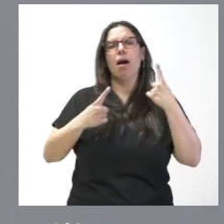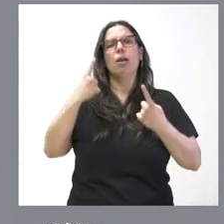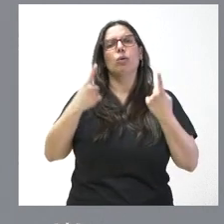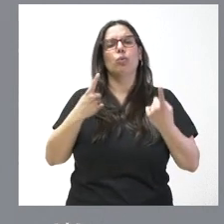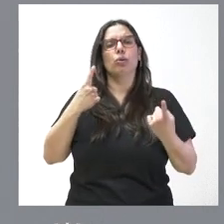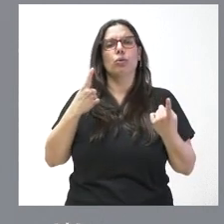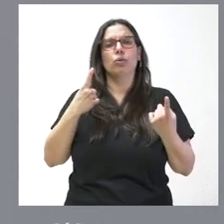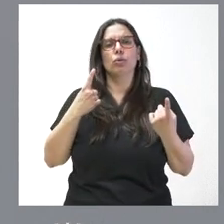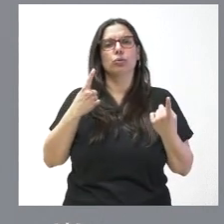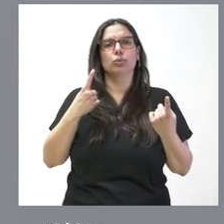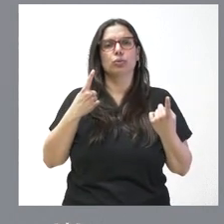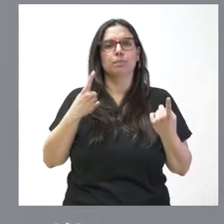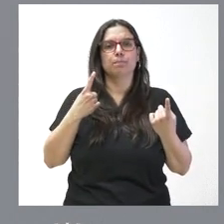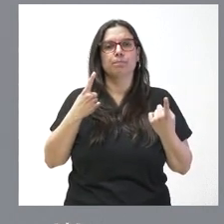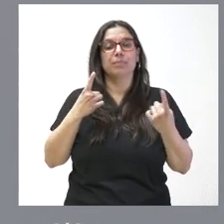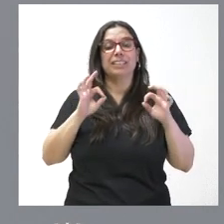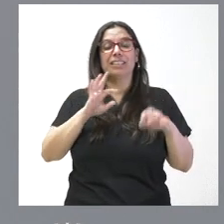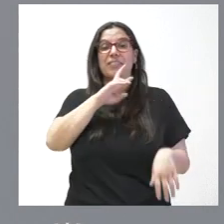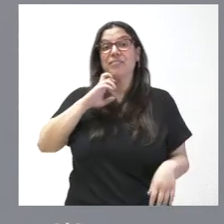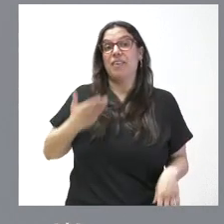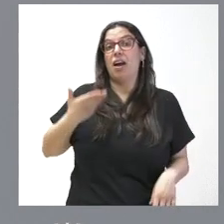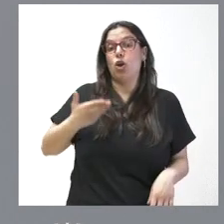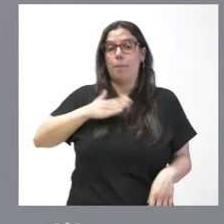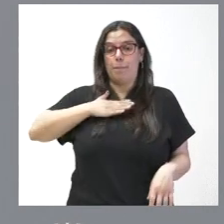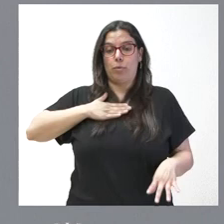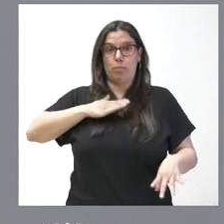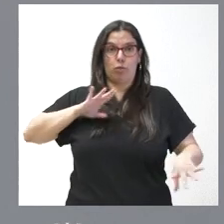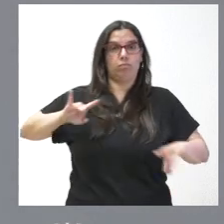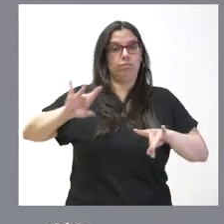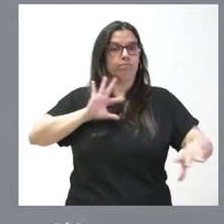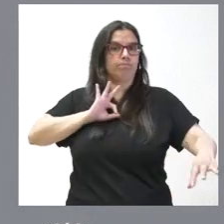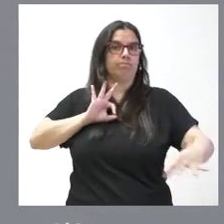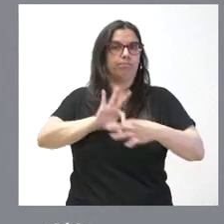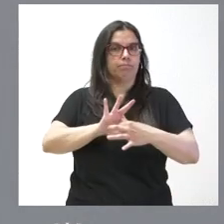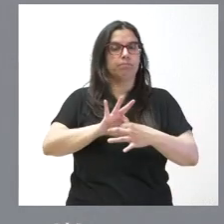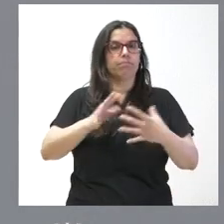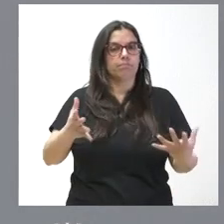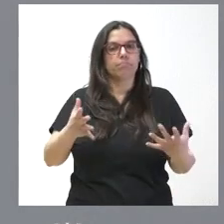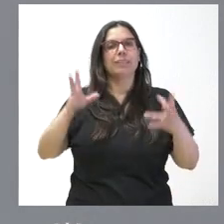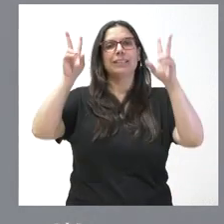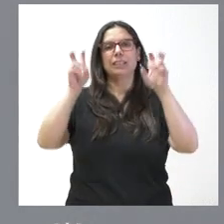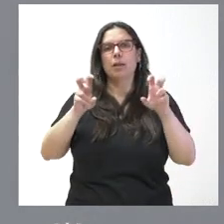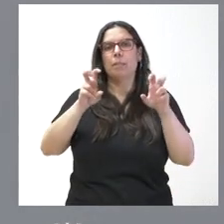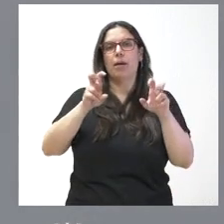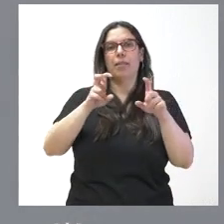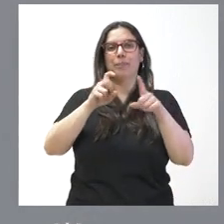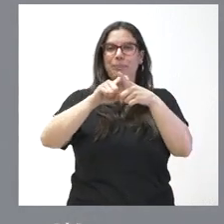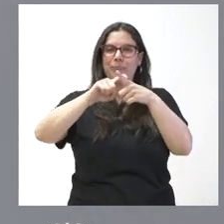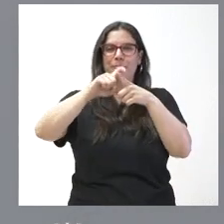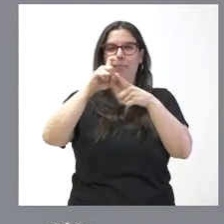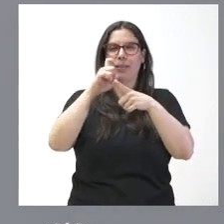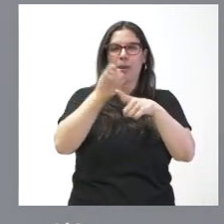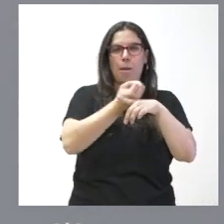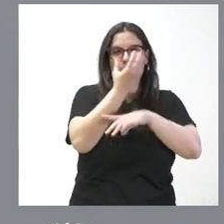valores autóctonos que tiene nuestra comunidad autónoma en términos de variedades de plantas